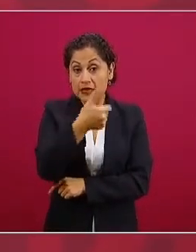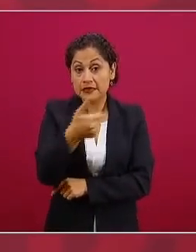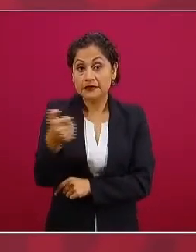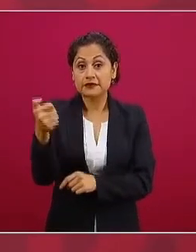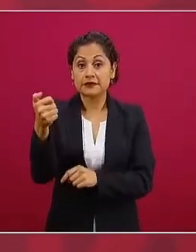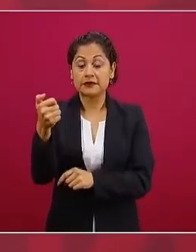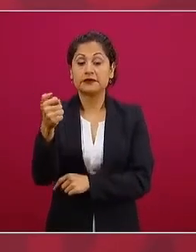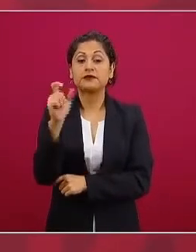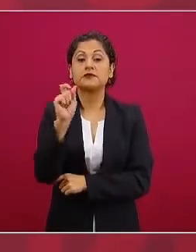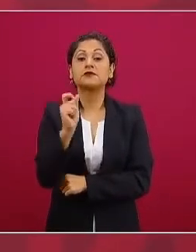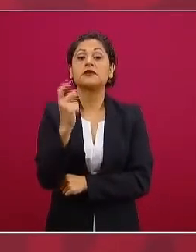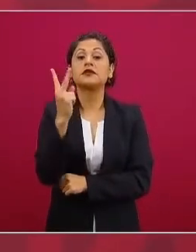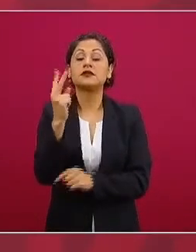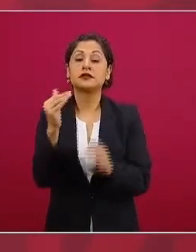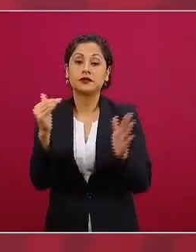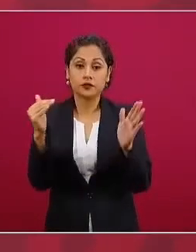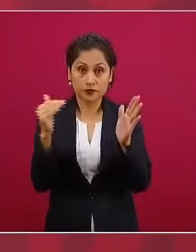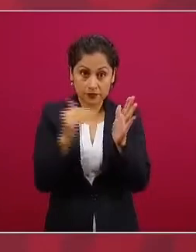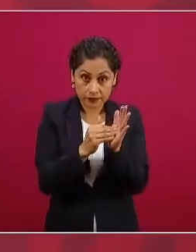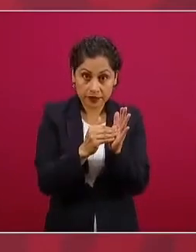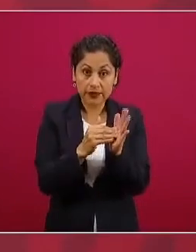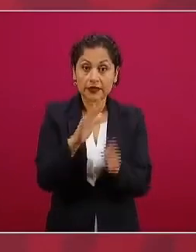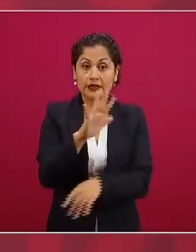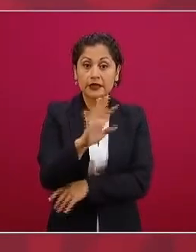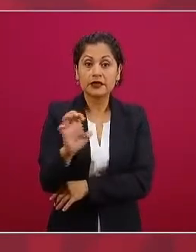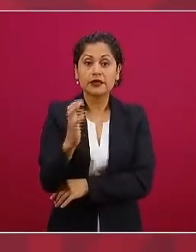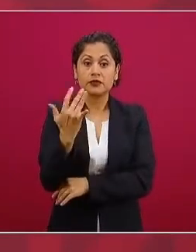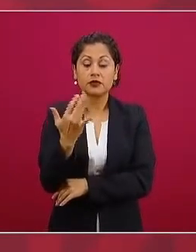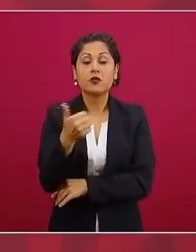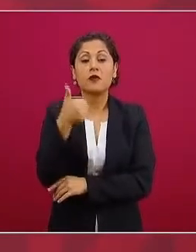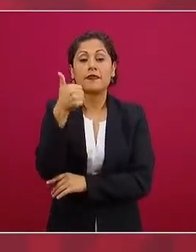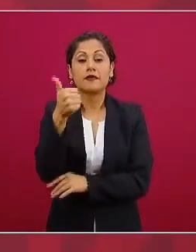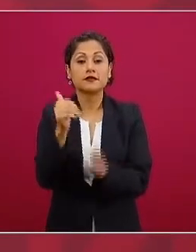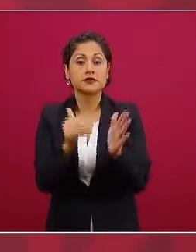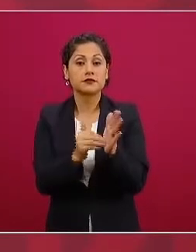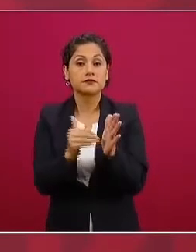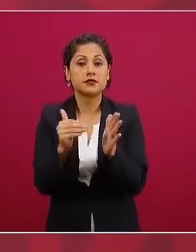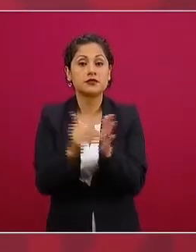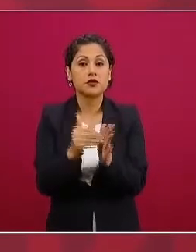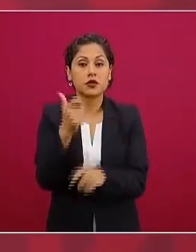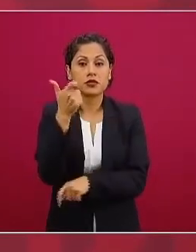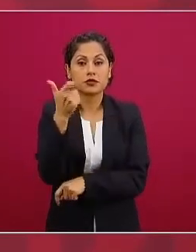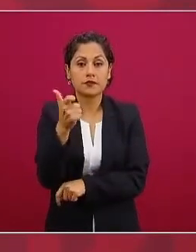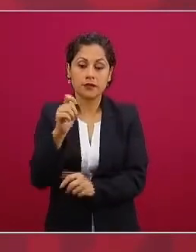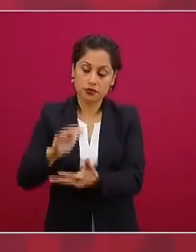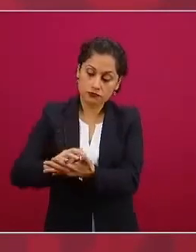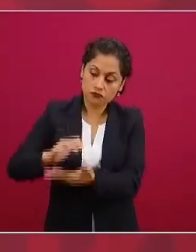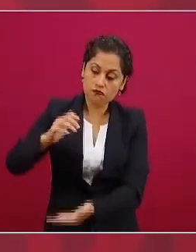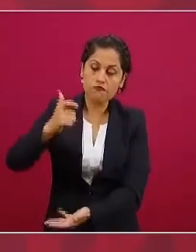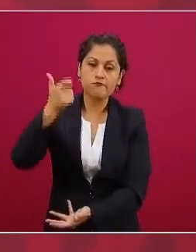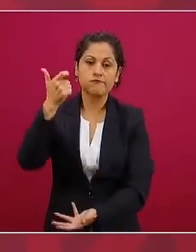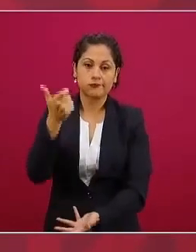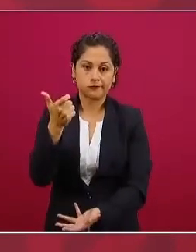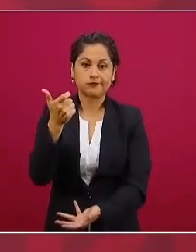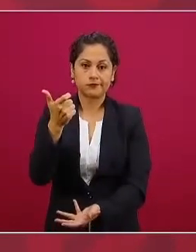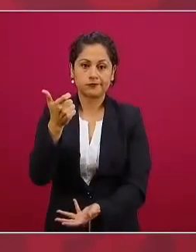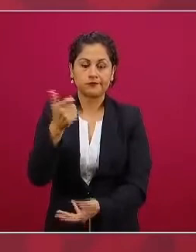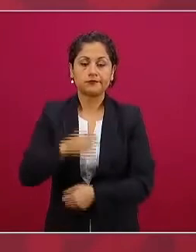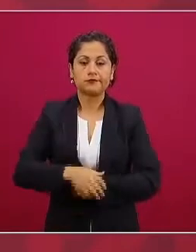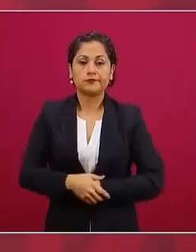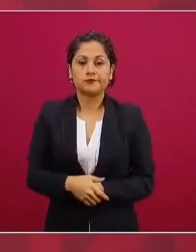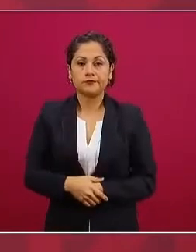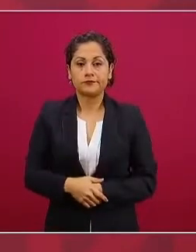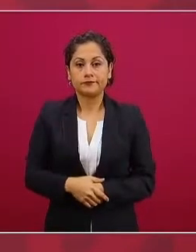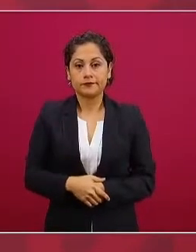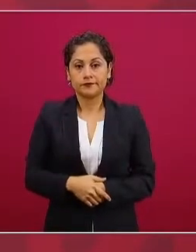556 millones de pesos. al mismo tiempo